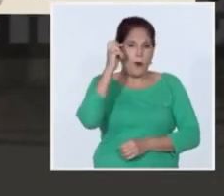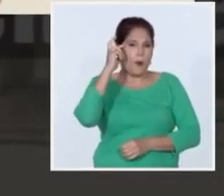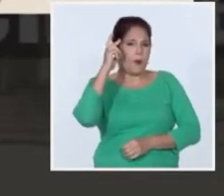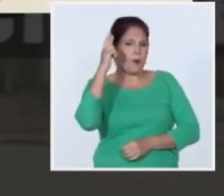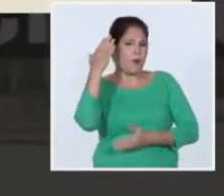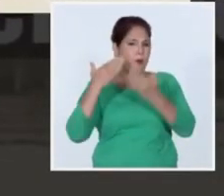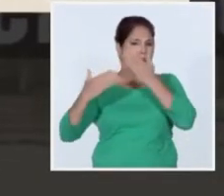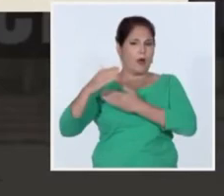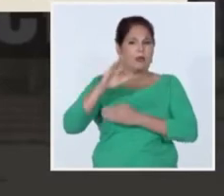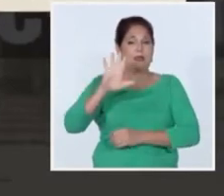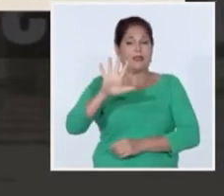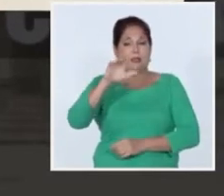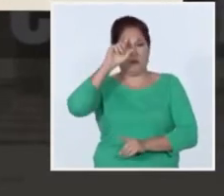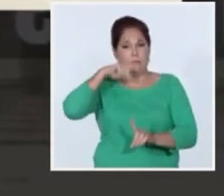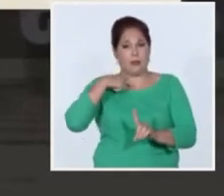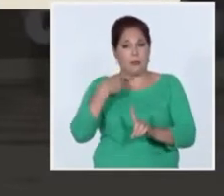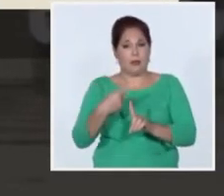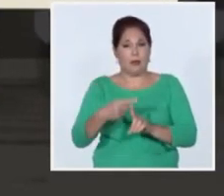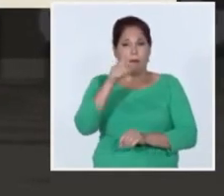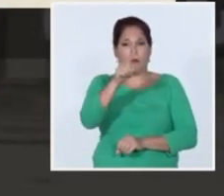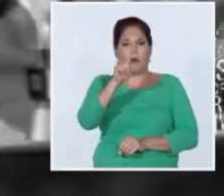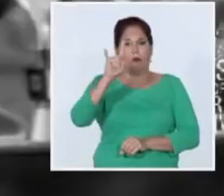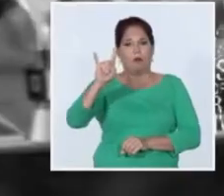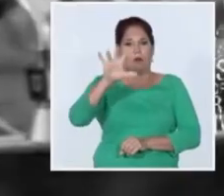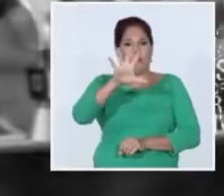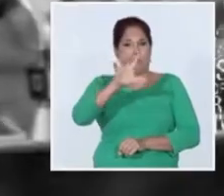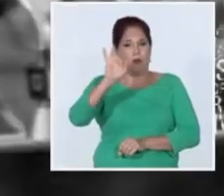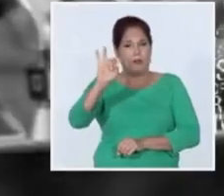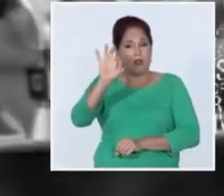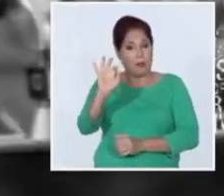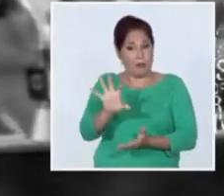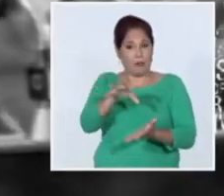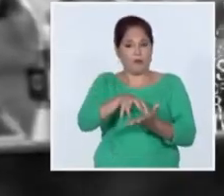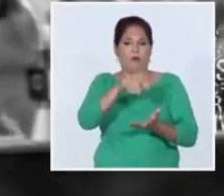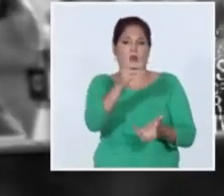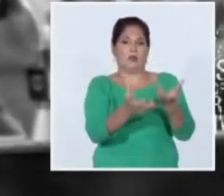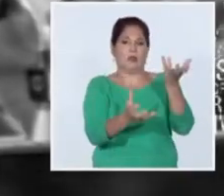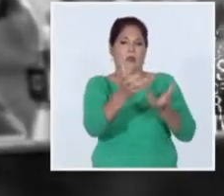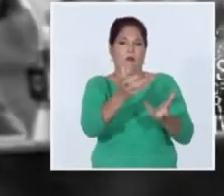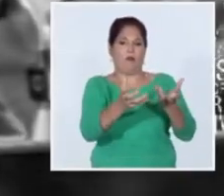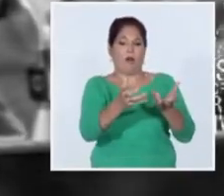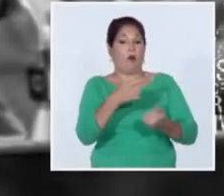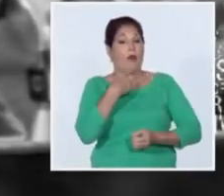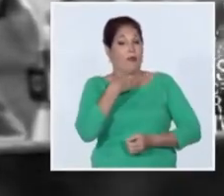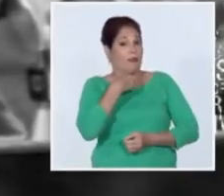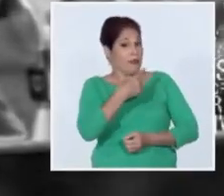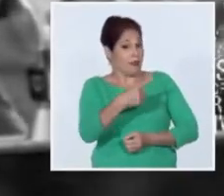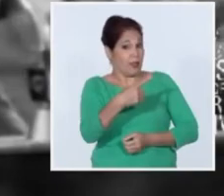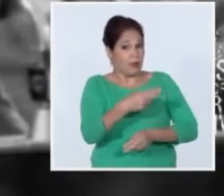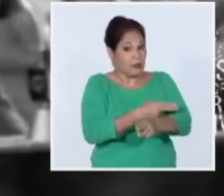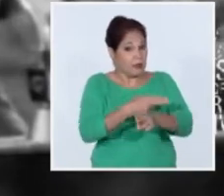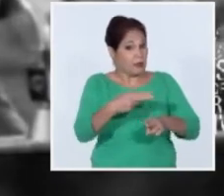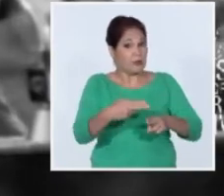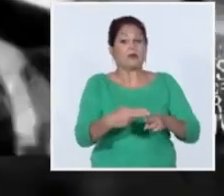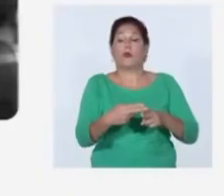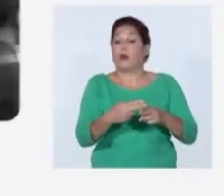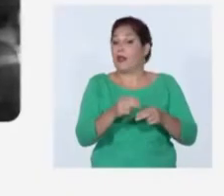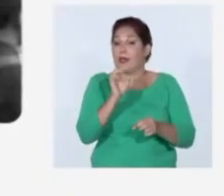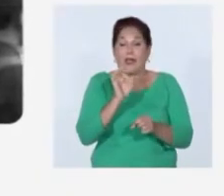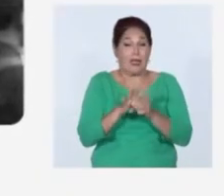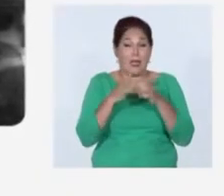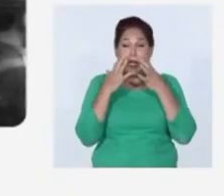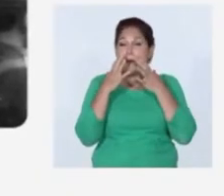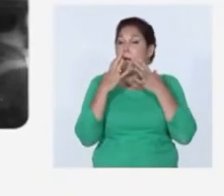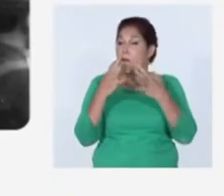del levantamiento popular armado del 5 de septiembre en esa ciudad las o hernández calificó el suceso como una épica hazaña